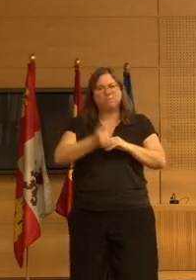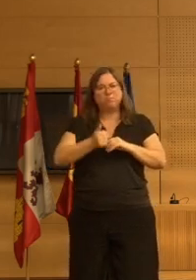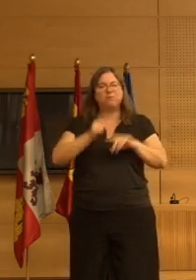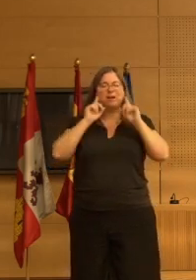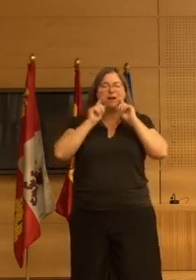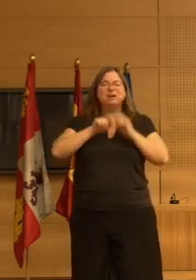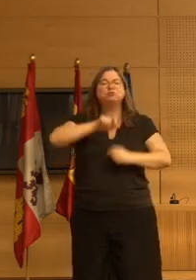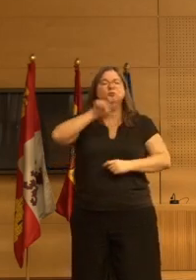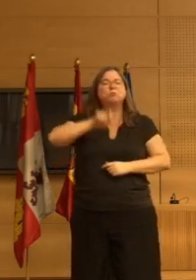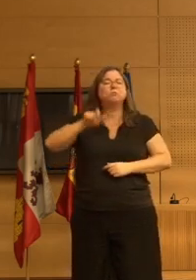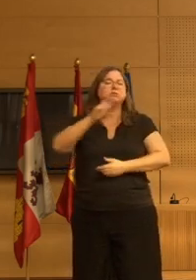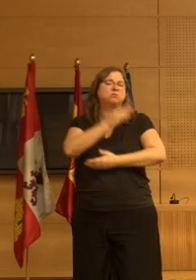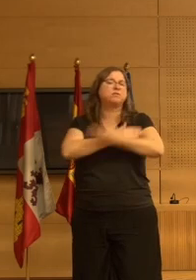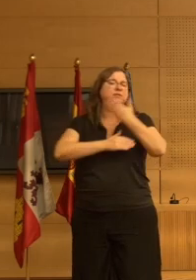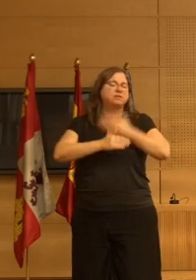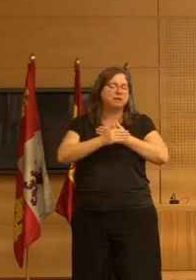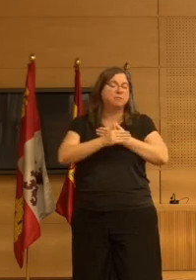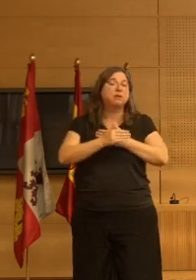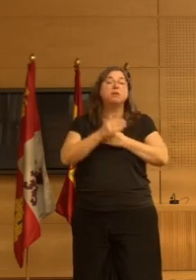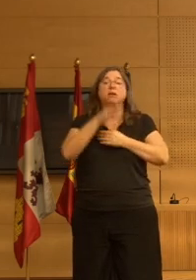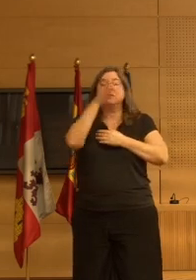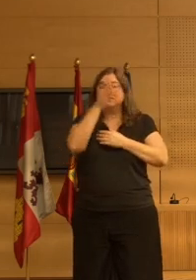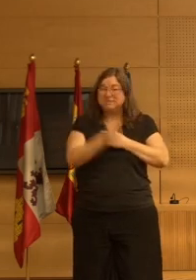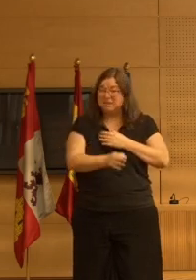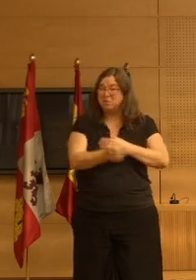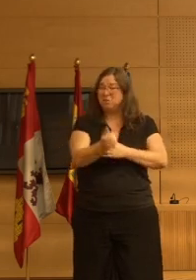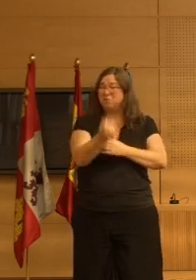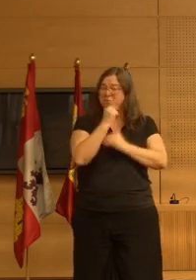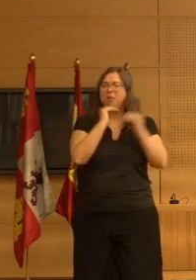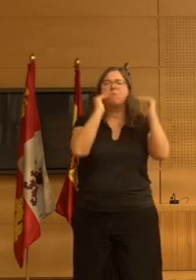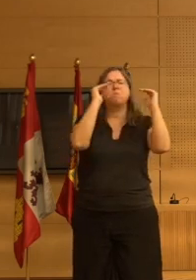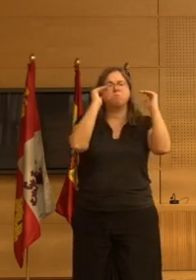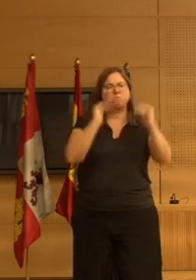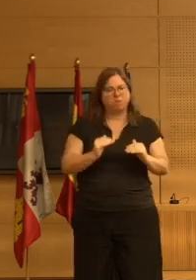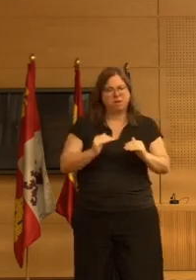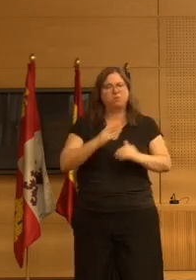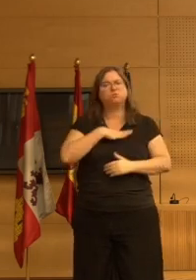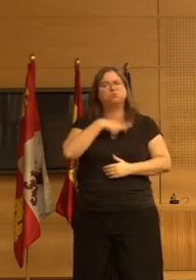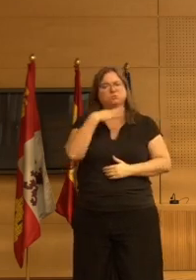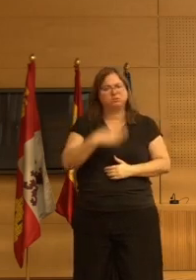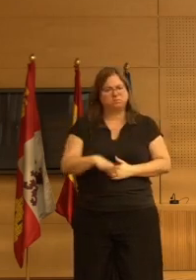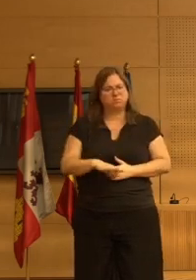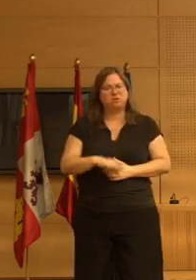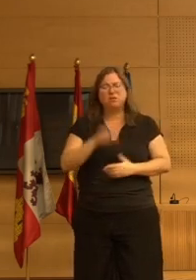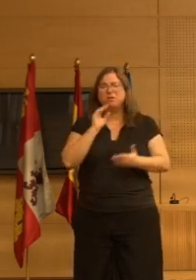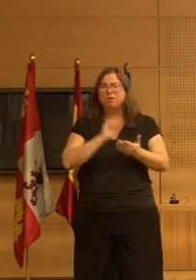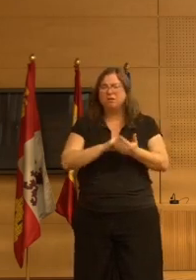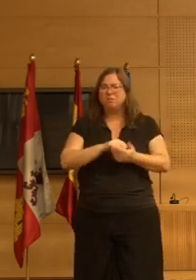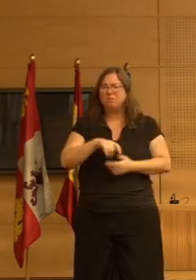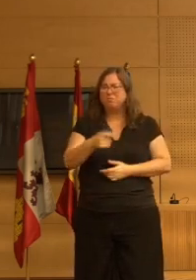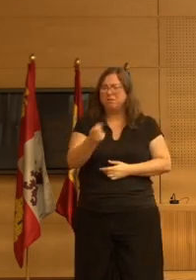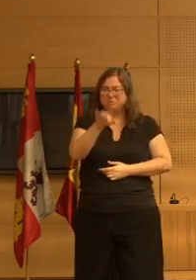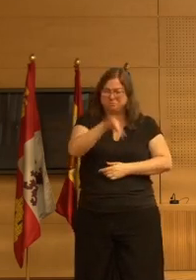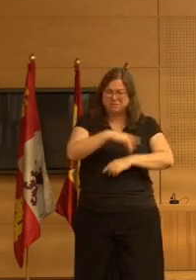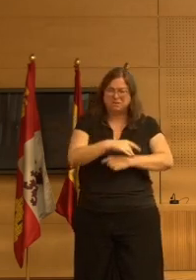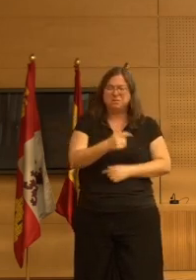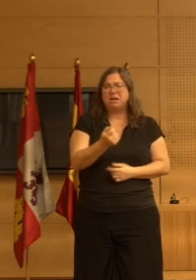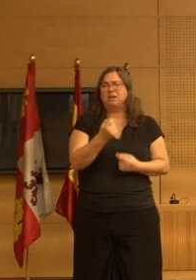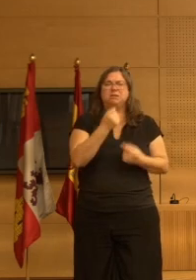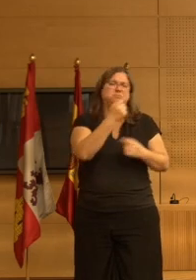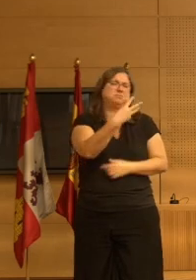con discapacidad y estoy seguro de que se podría reducir muchísimo realmente estos pacientes vienen con 3, 4, 5, 6